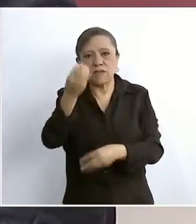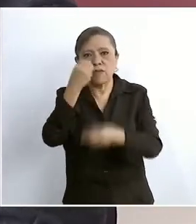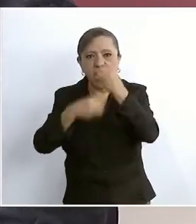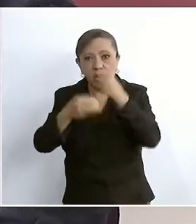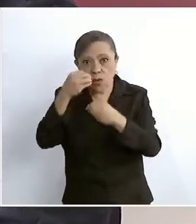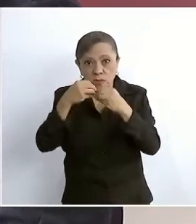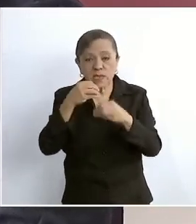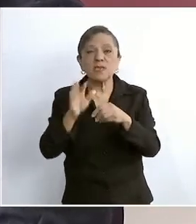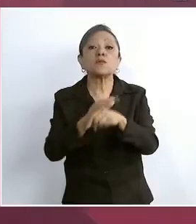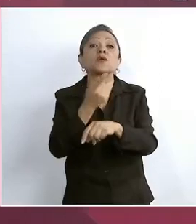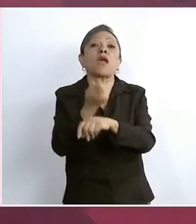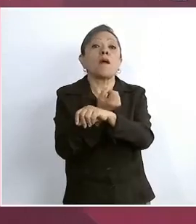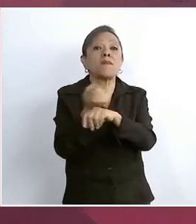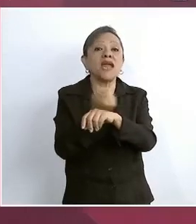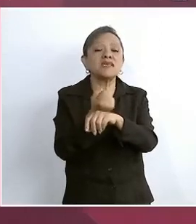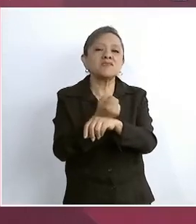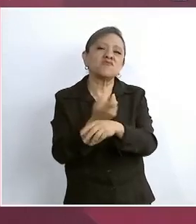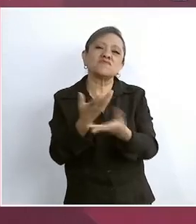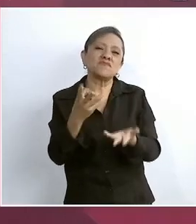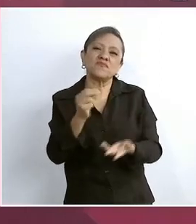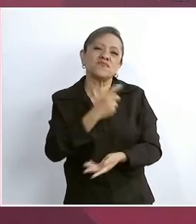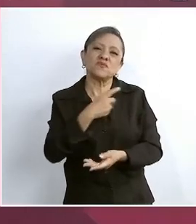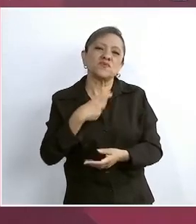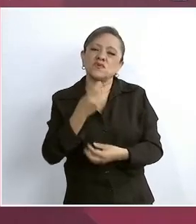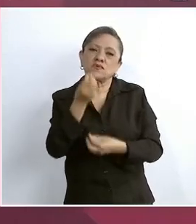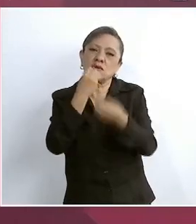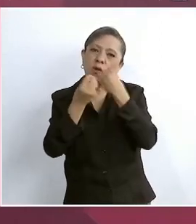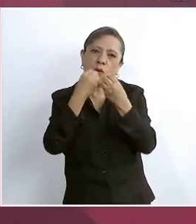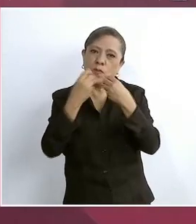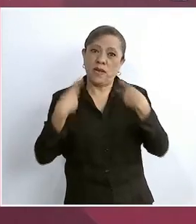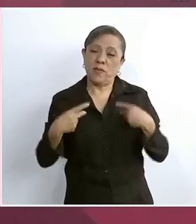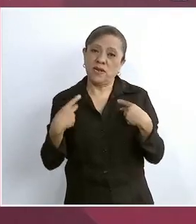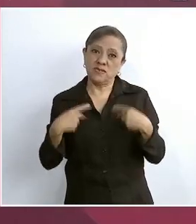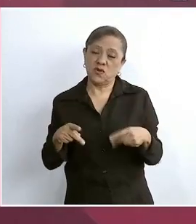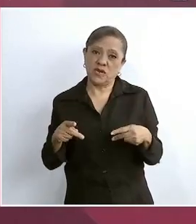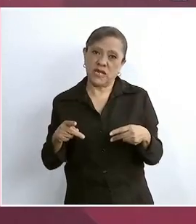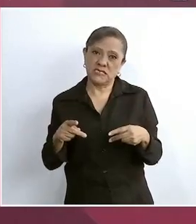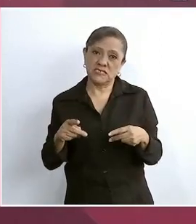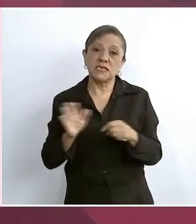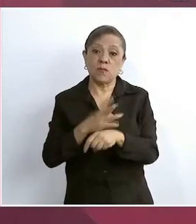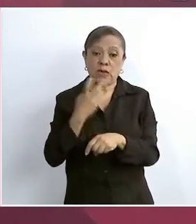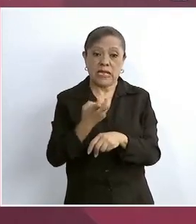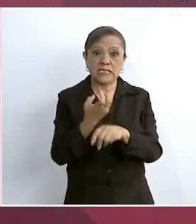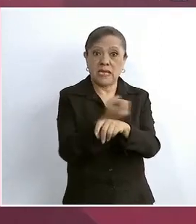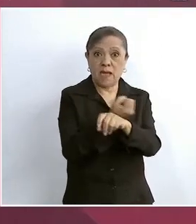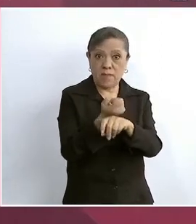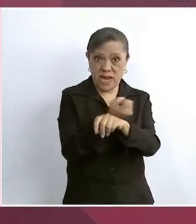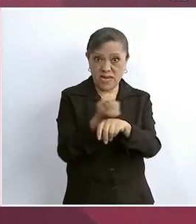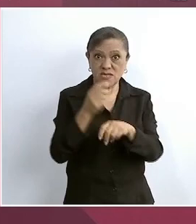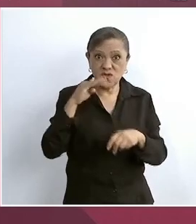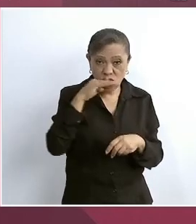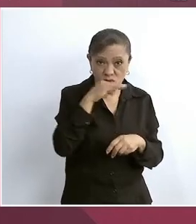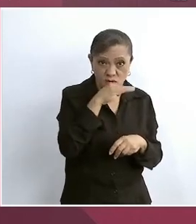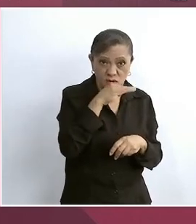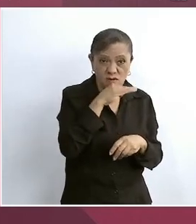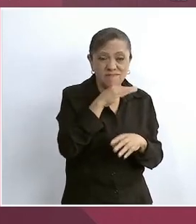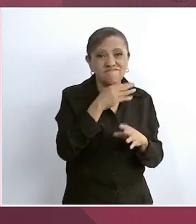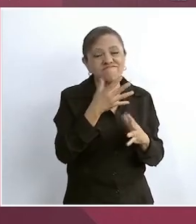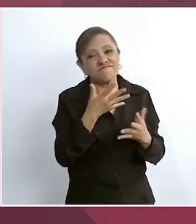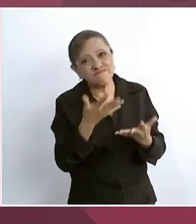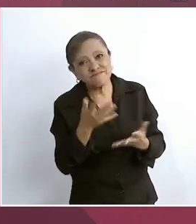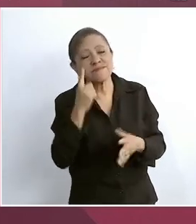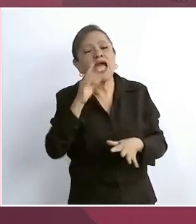consumo humano, porque ese maíz amarillo en algunos